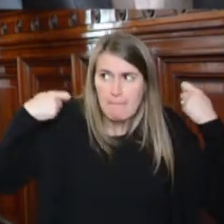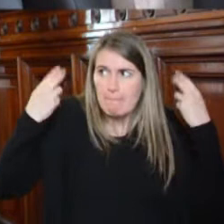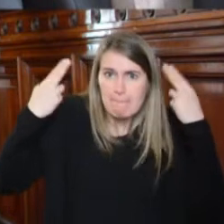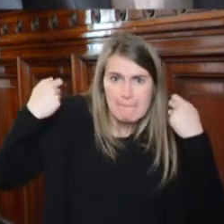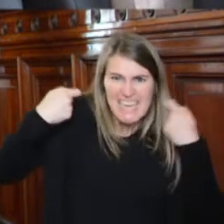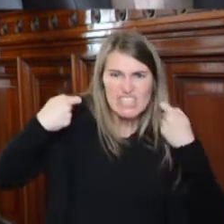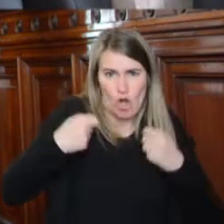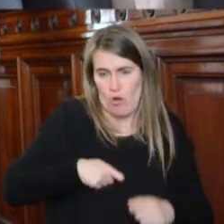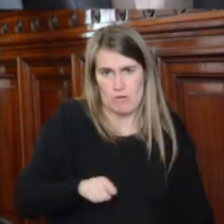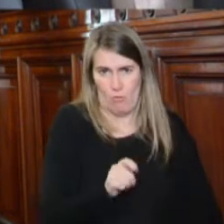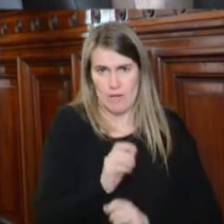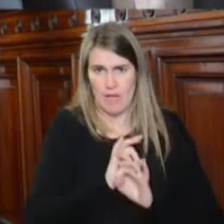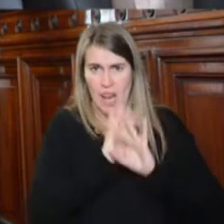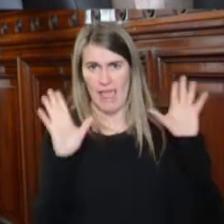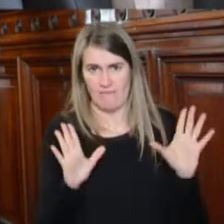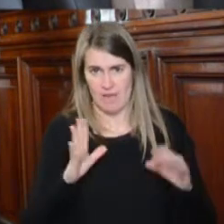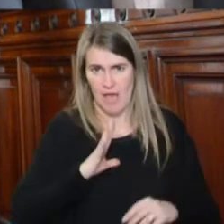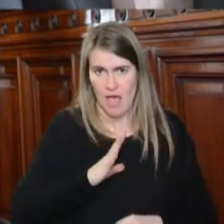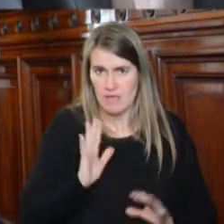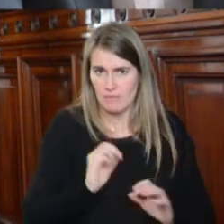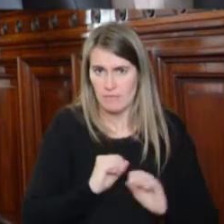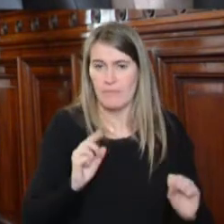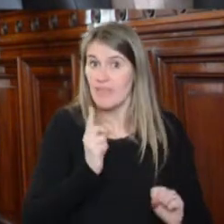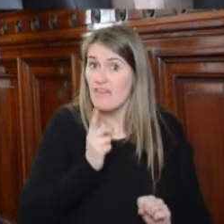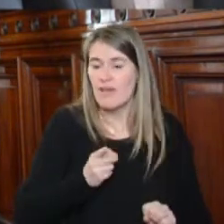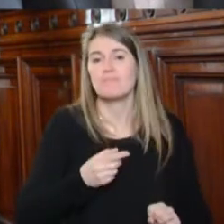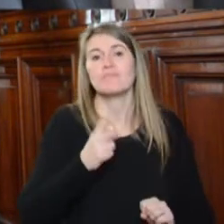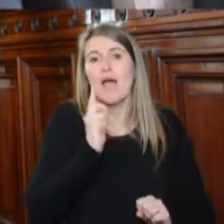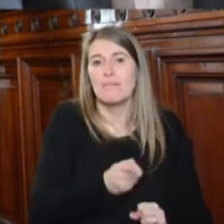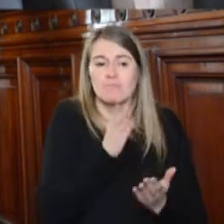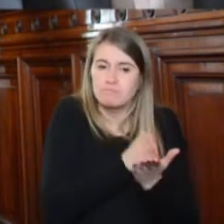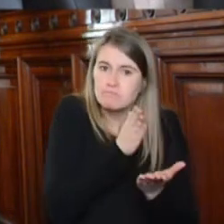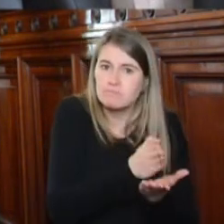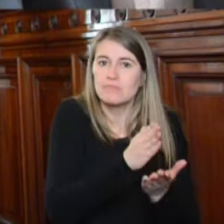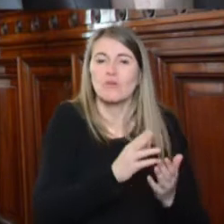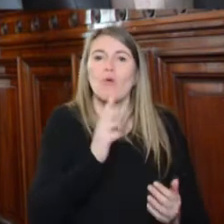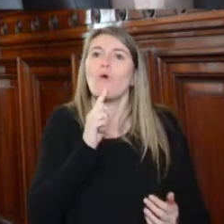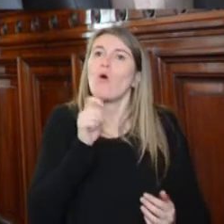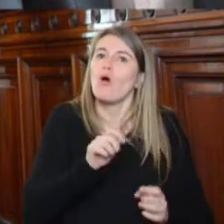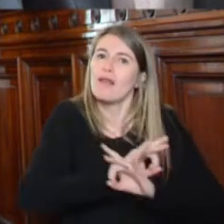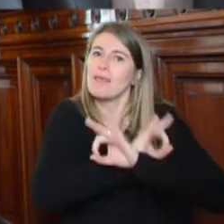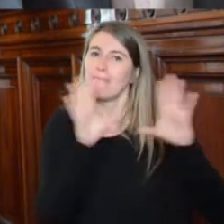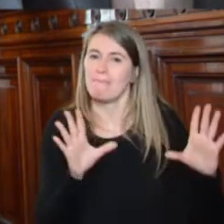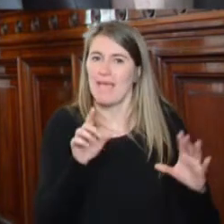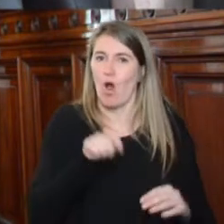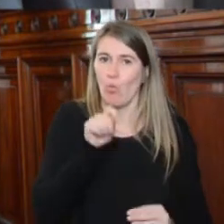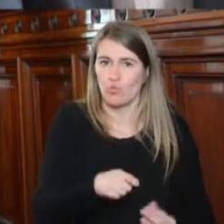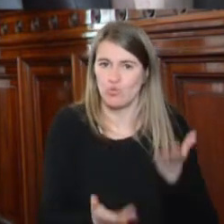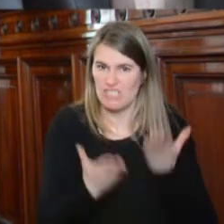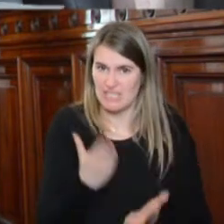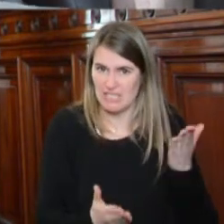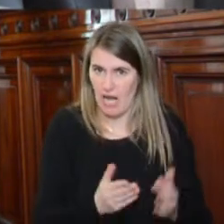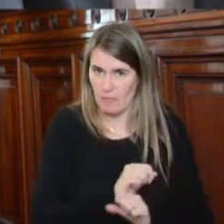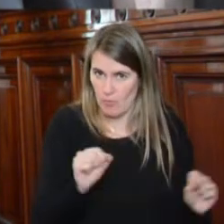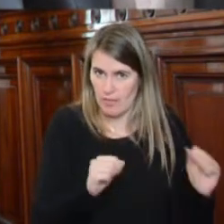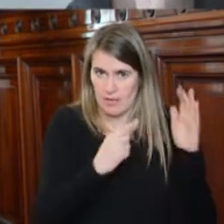posterior destitución, instalando de hecho un efecto disciplinador en la justicia del trabajo que afecta su independencia y su